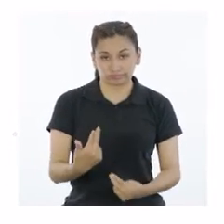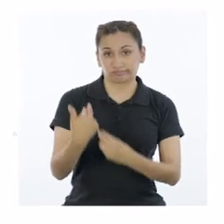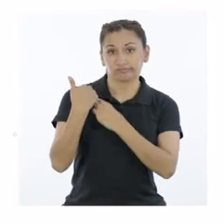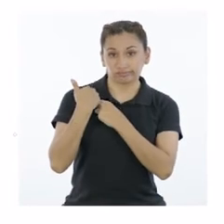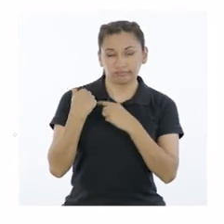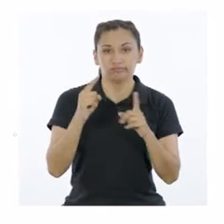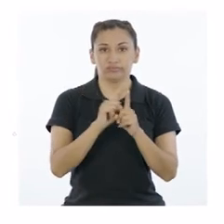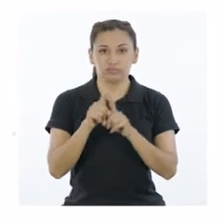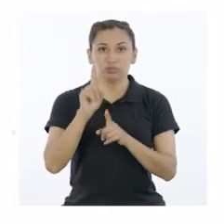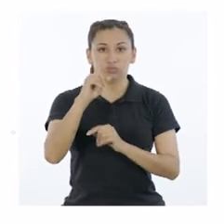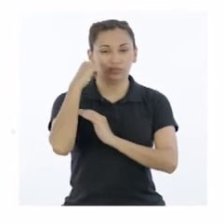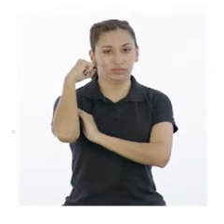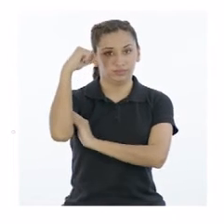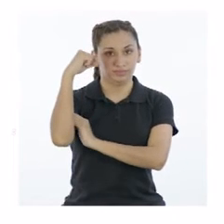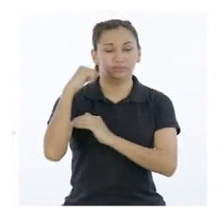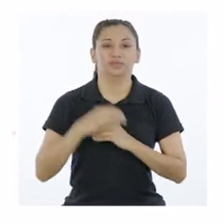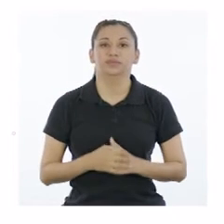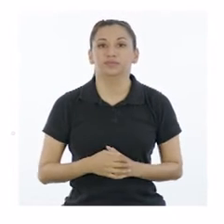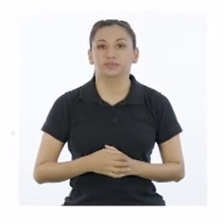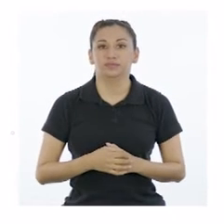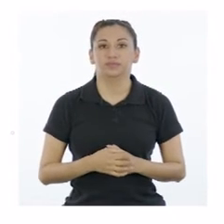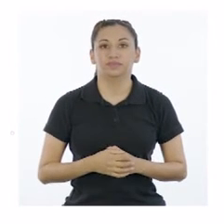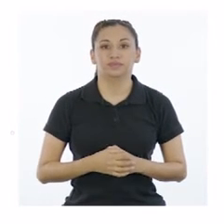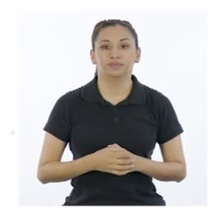deber y al mismo tiempo un derecho.